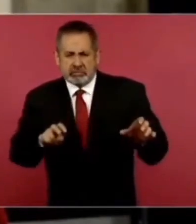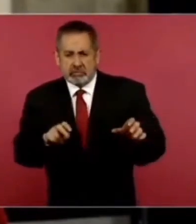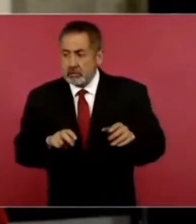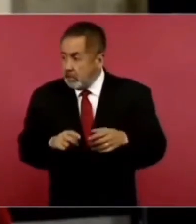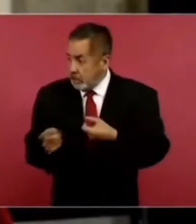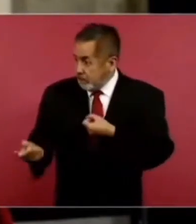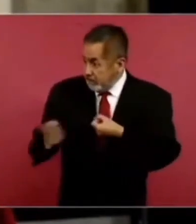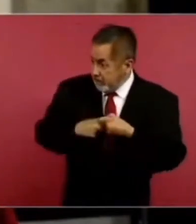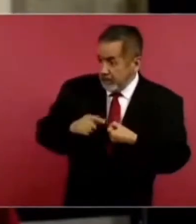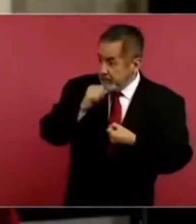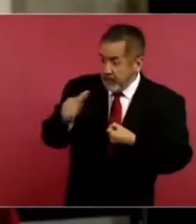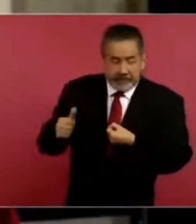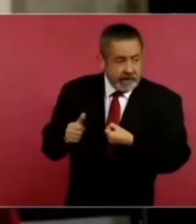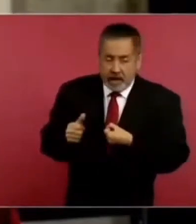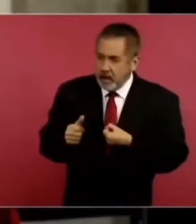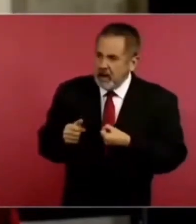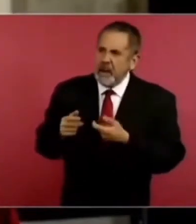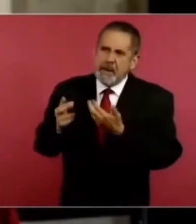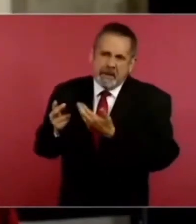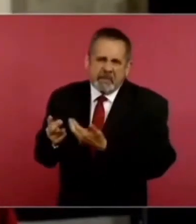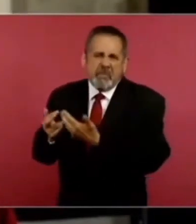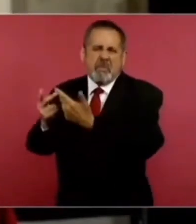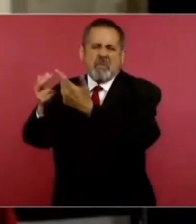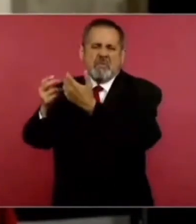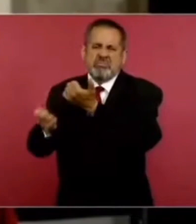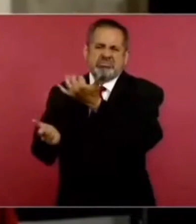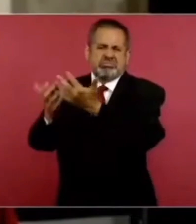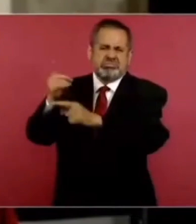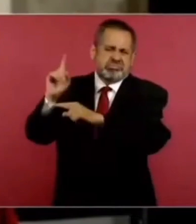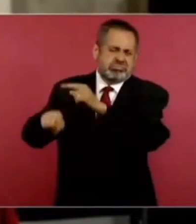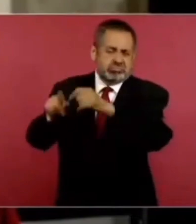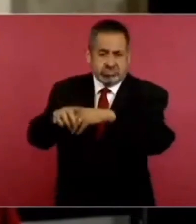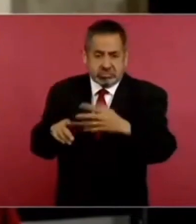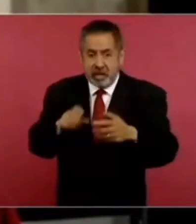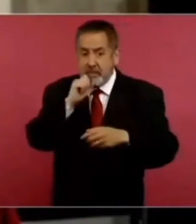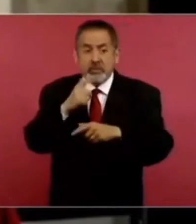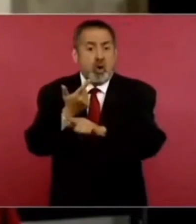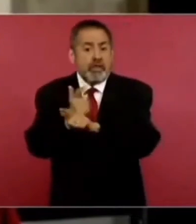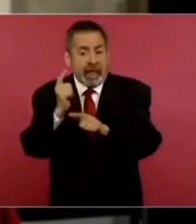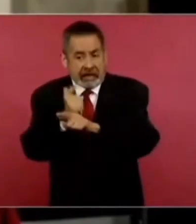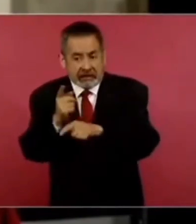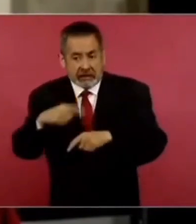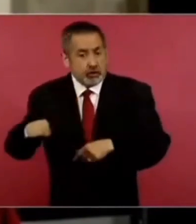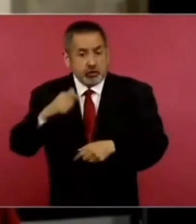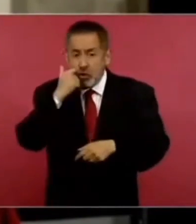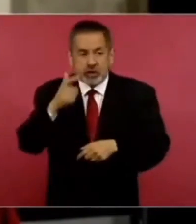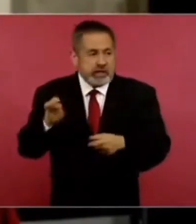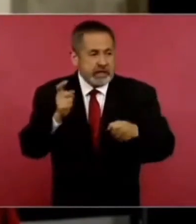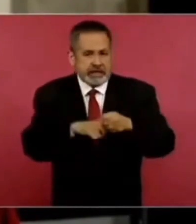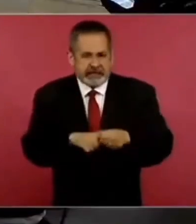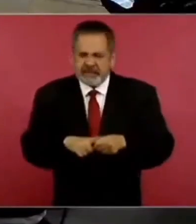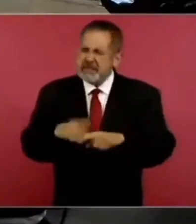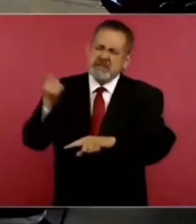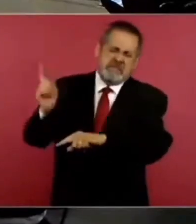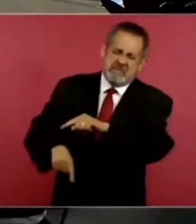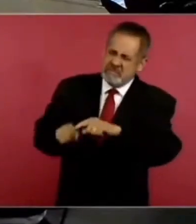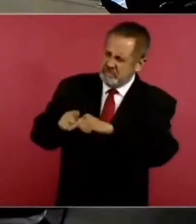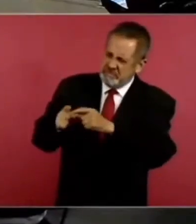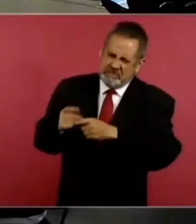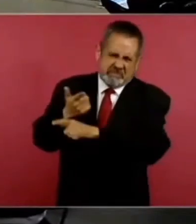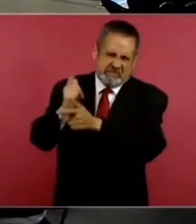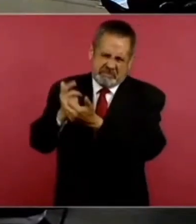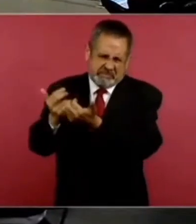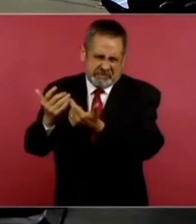cártel, perdieron sus locales. Los taxistas, los que no quisieron entrar, perdieron sus taxis.